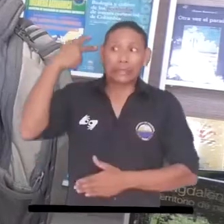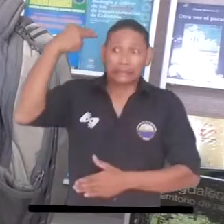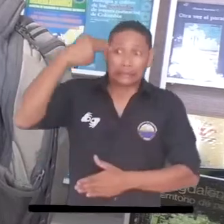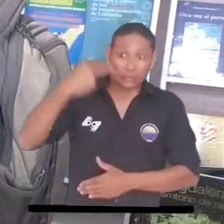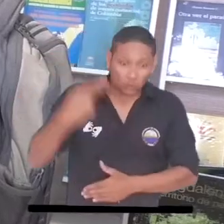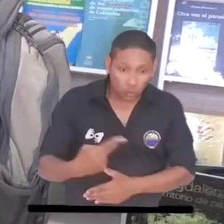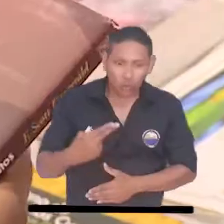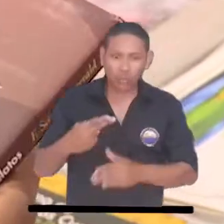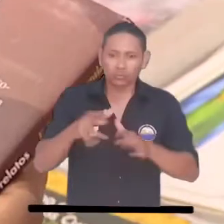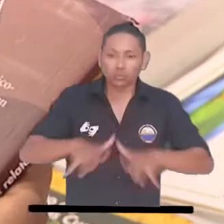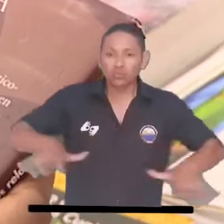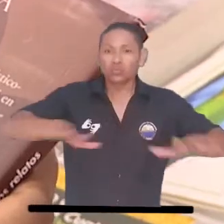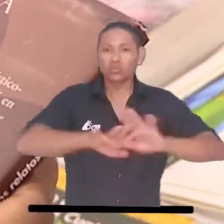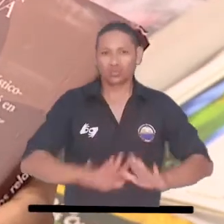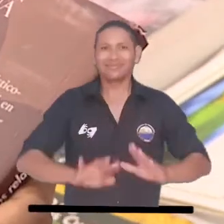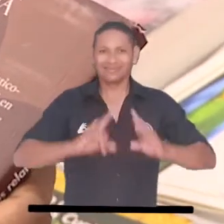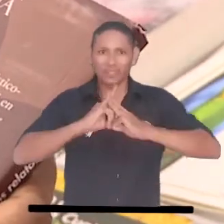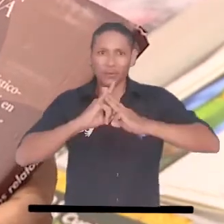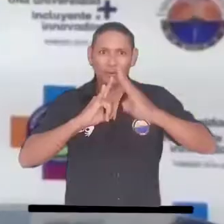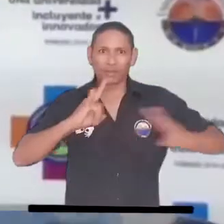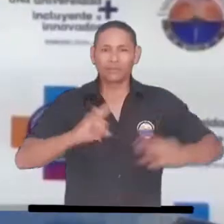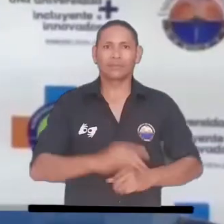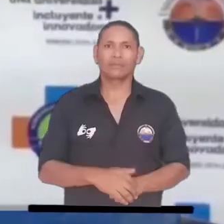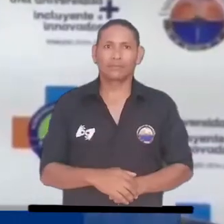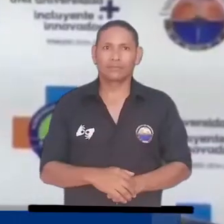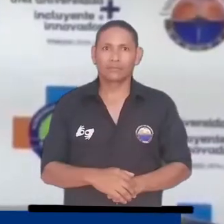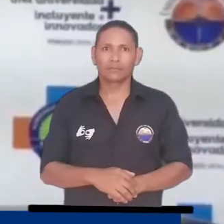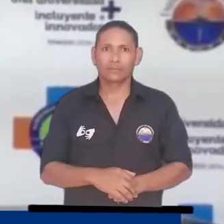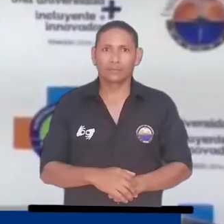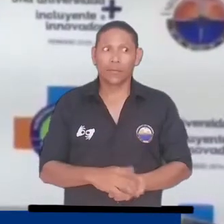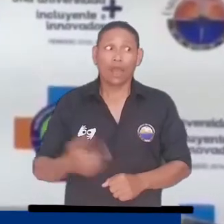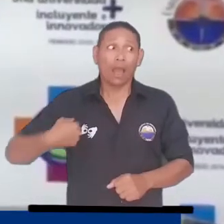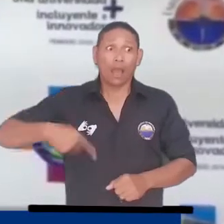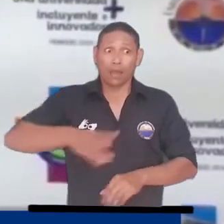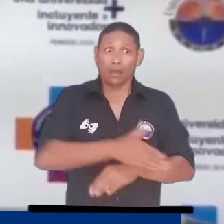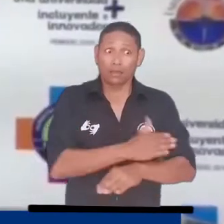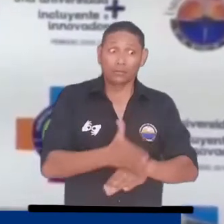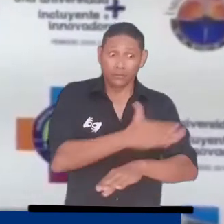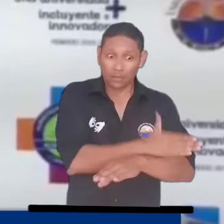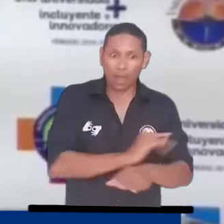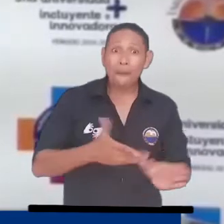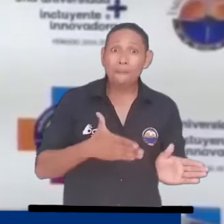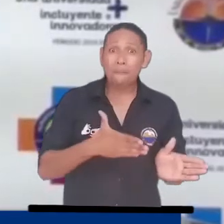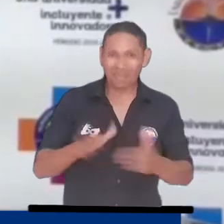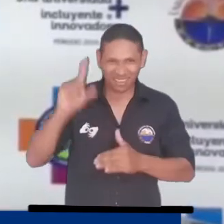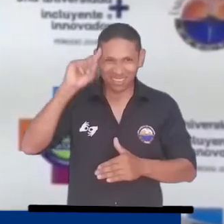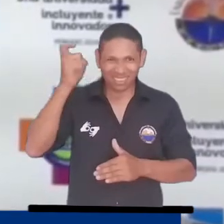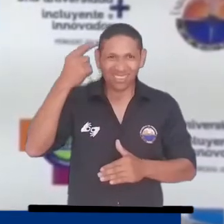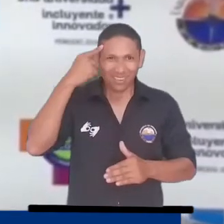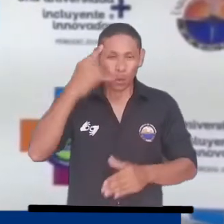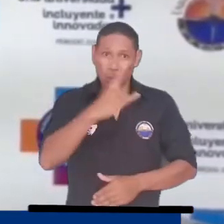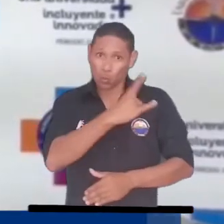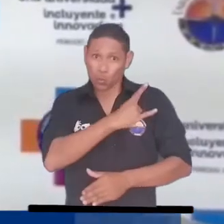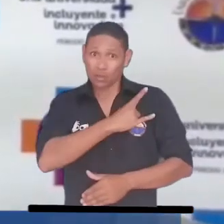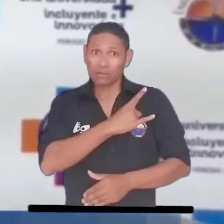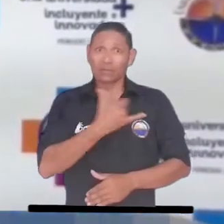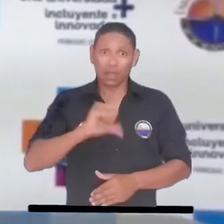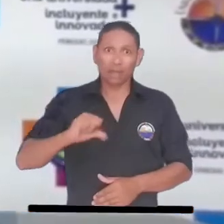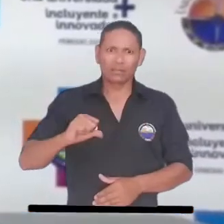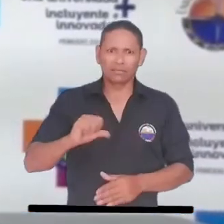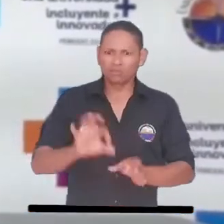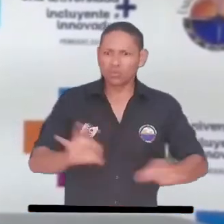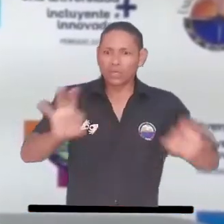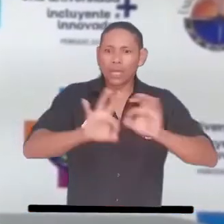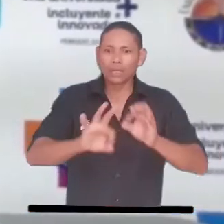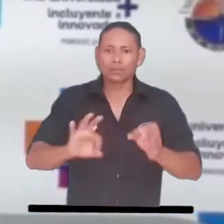patrimonio de la institución. Era una apuesta y un compromiso que teníamos en nuestro plan de gobierno en torno a fortalecer